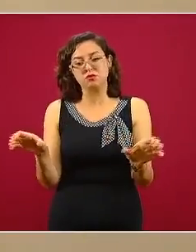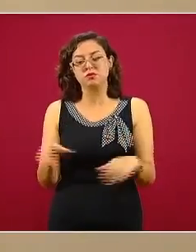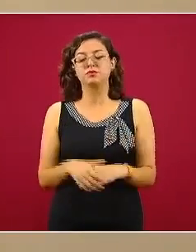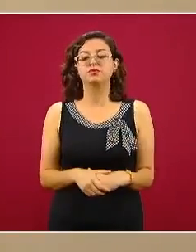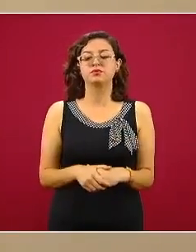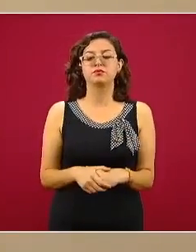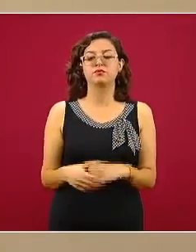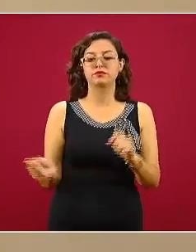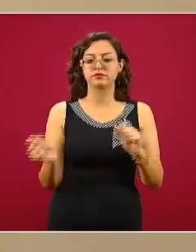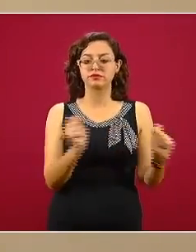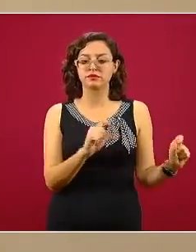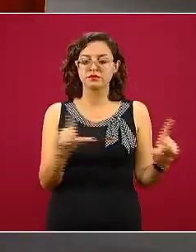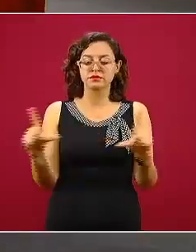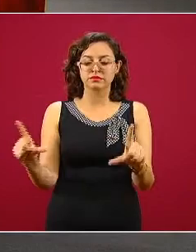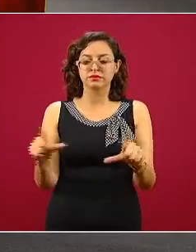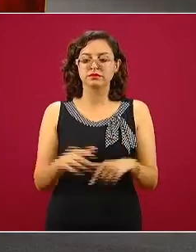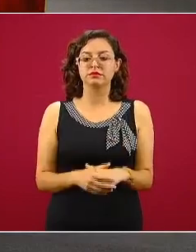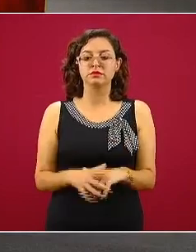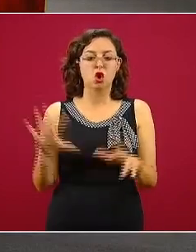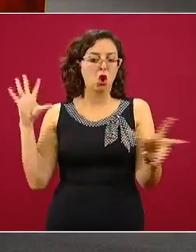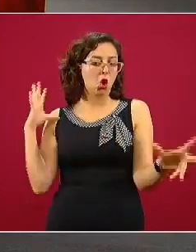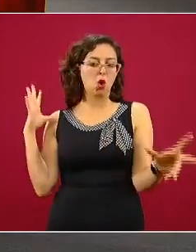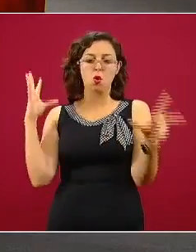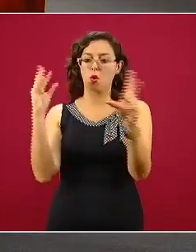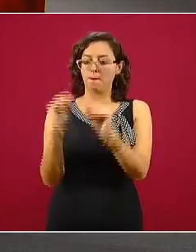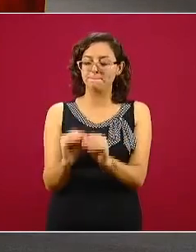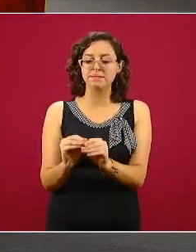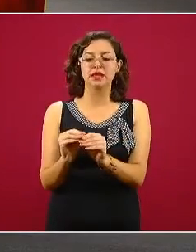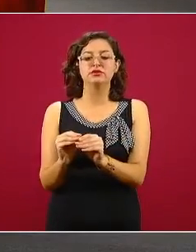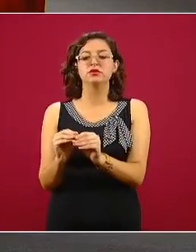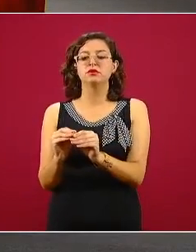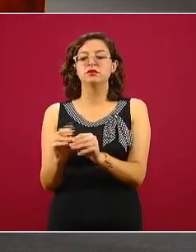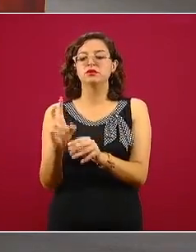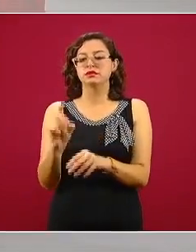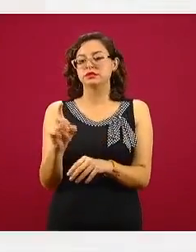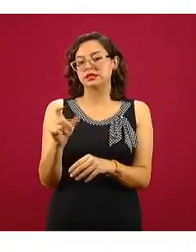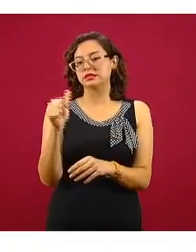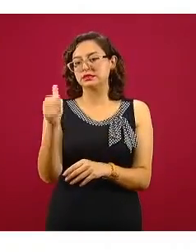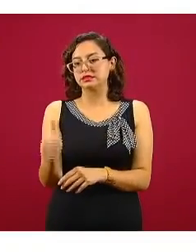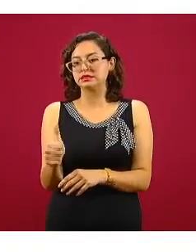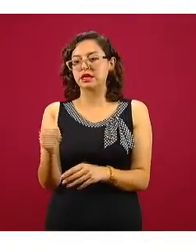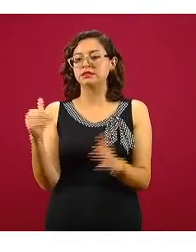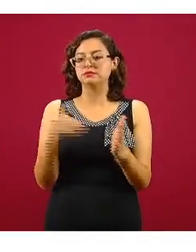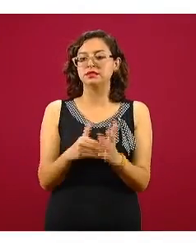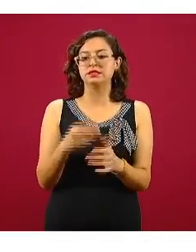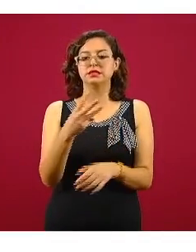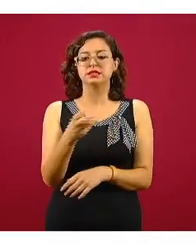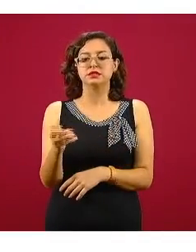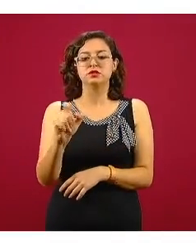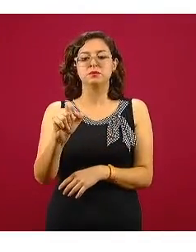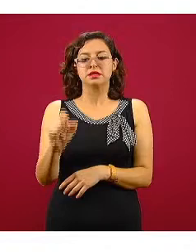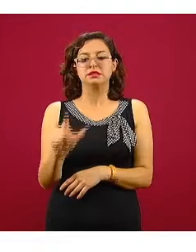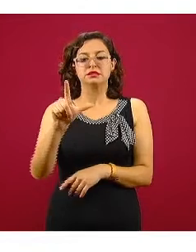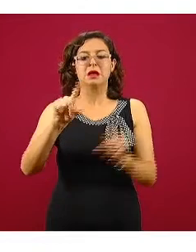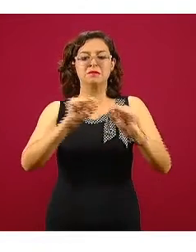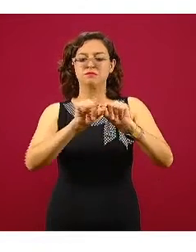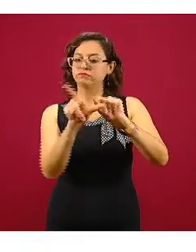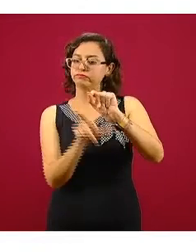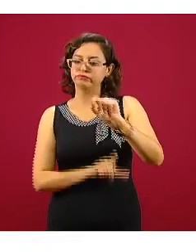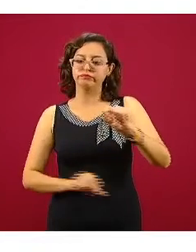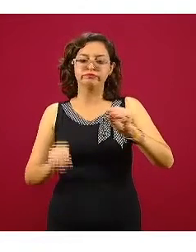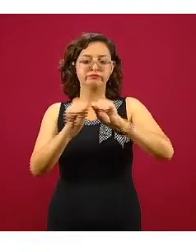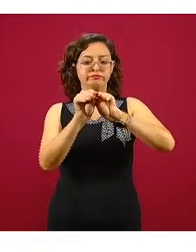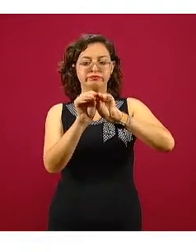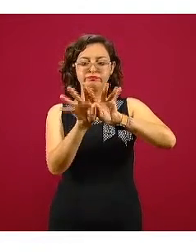.327 casos que se han acumulado, cómo están distribuidos a nivel nacional, ya